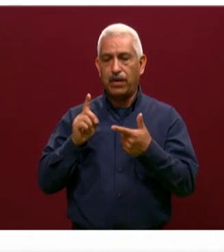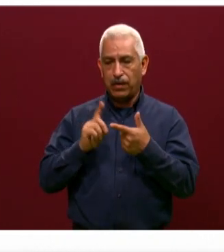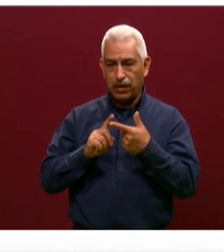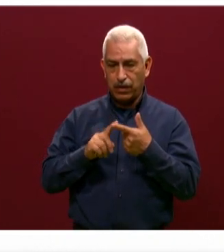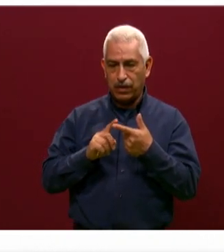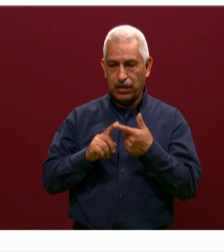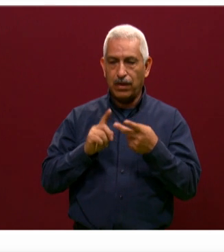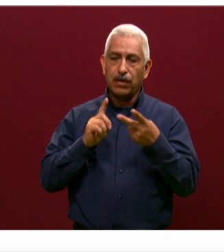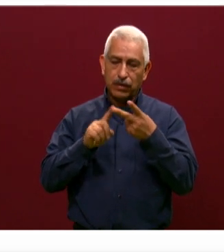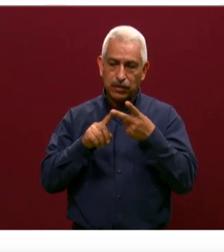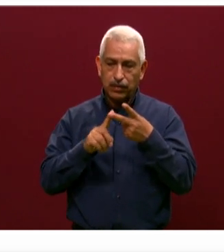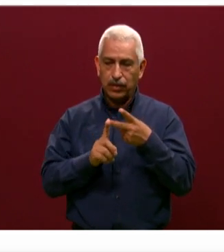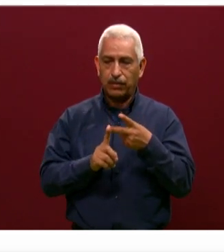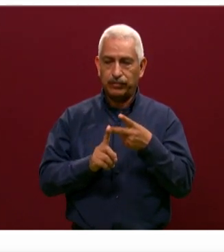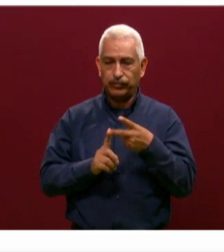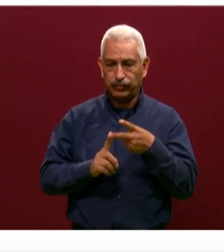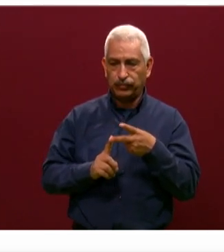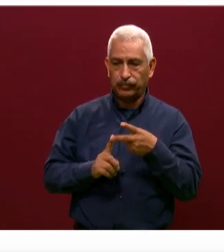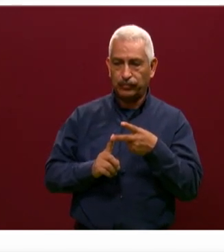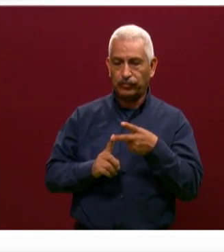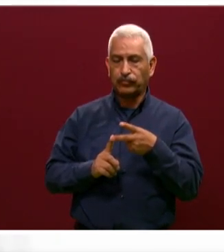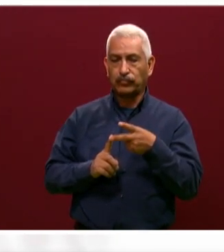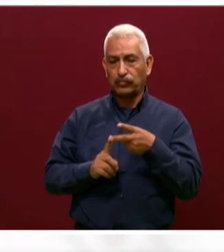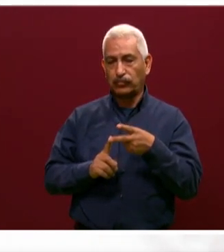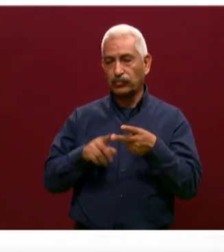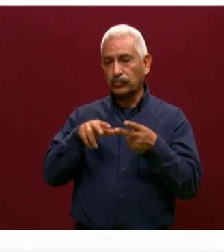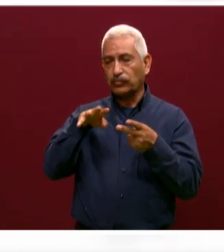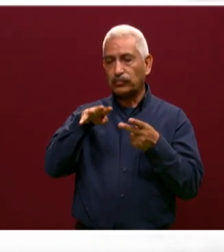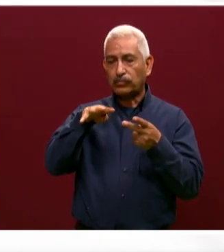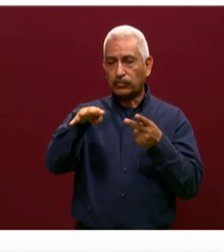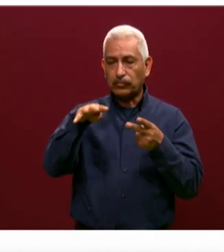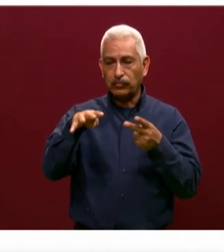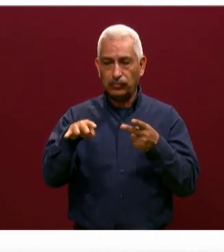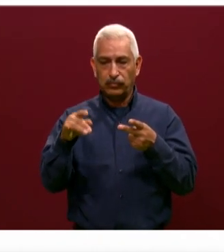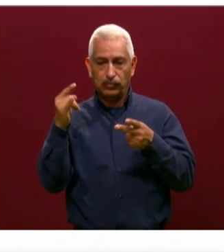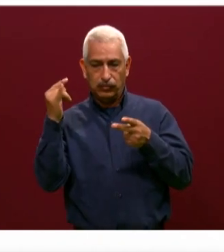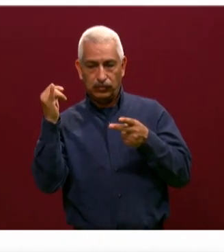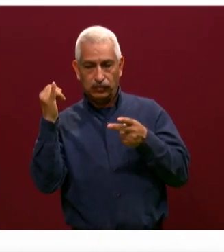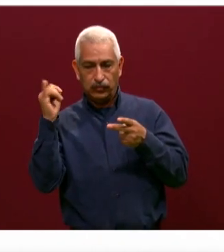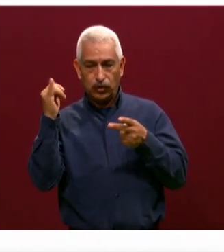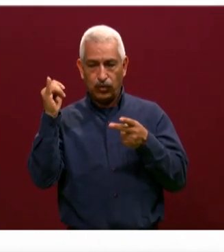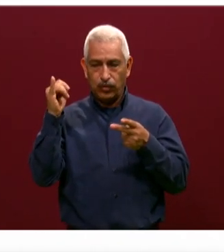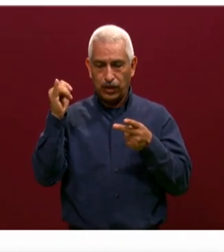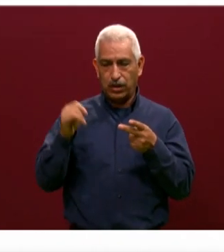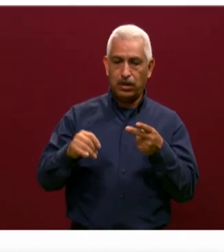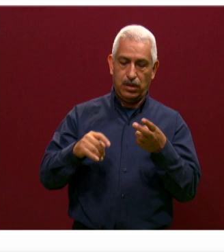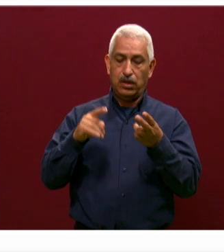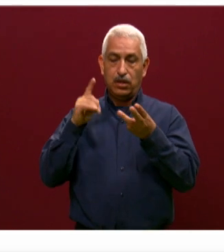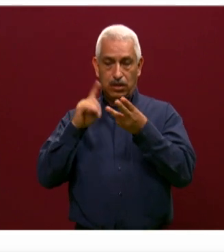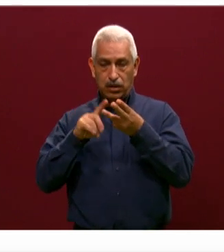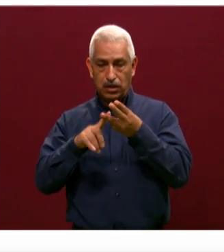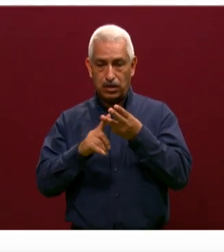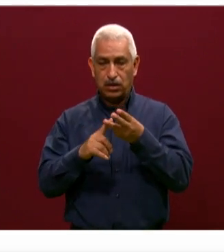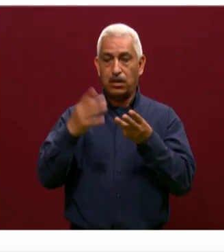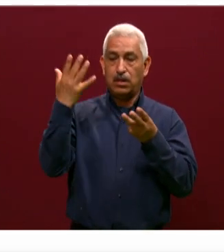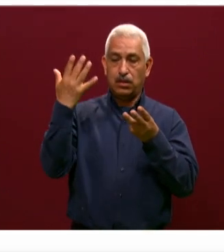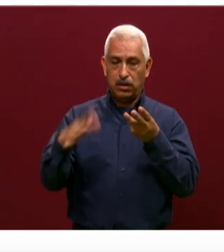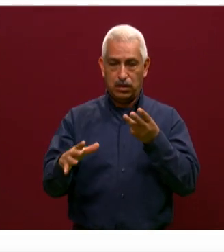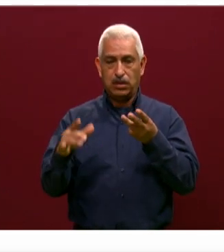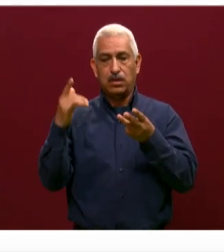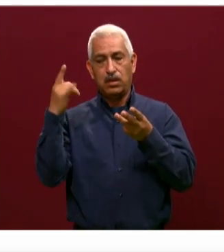¿cuándo va a ser? Nuestra segunda evaluación es en junio y la tercera el 10 de julio. Para, precisamente,